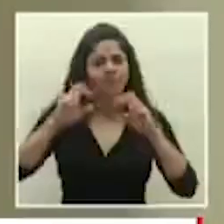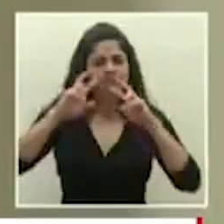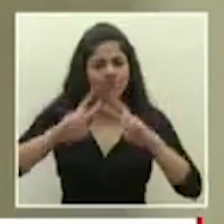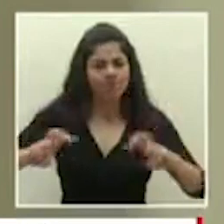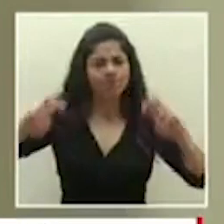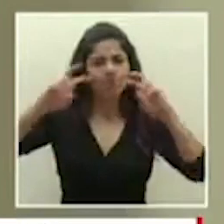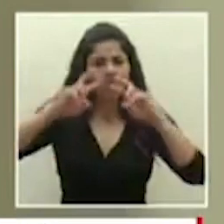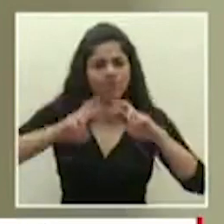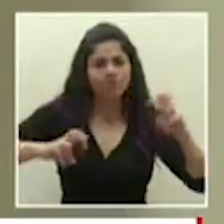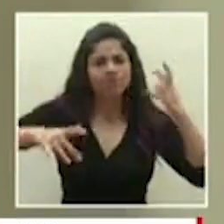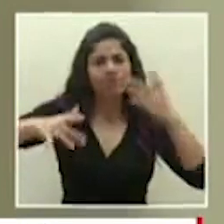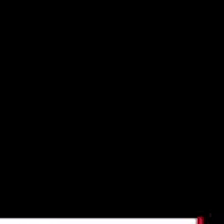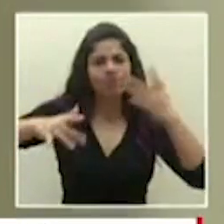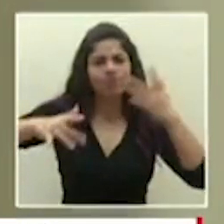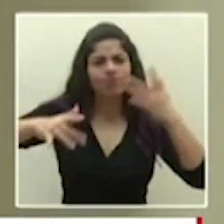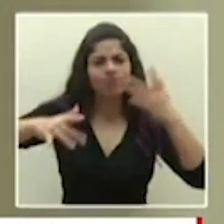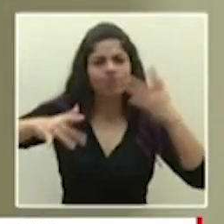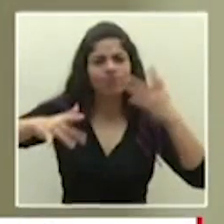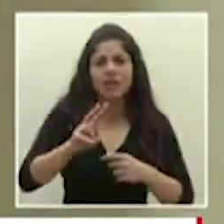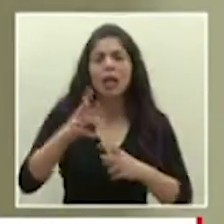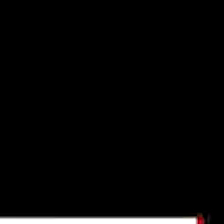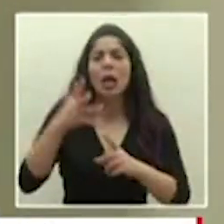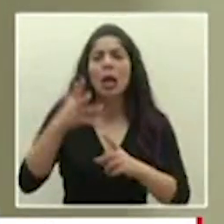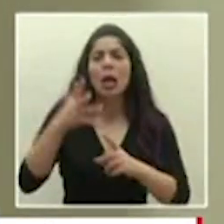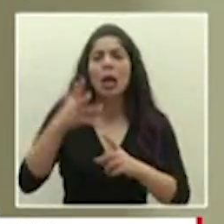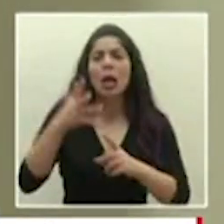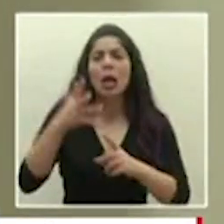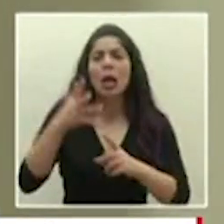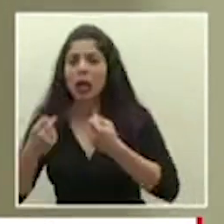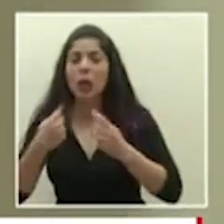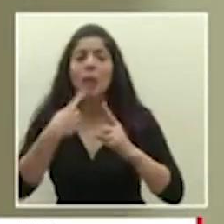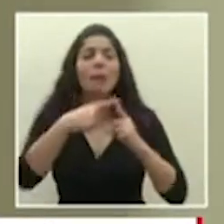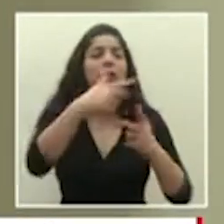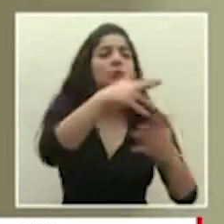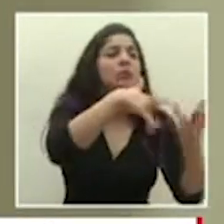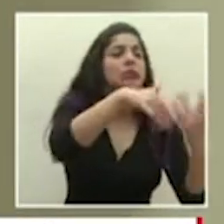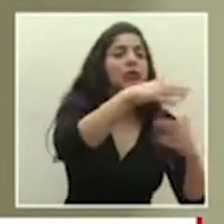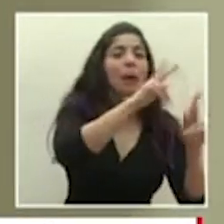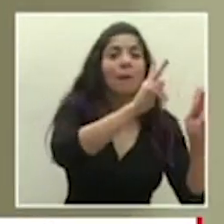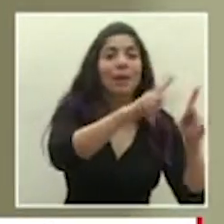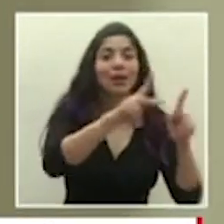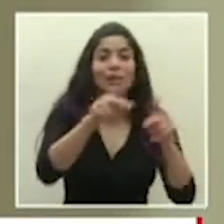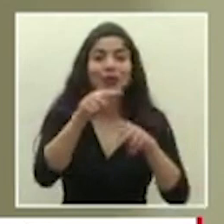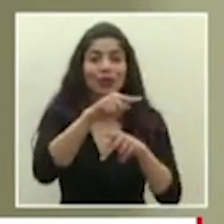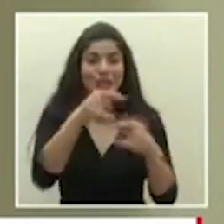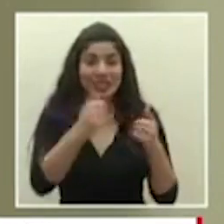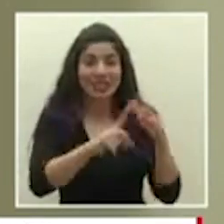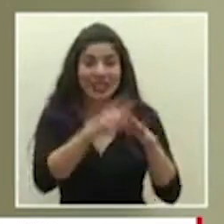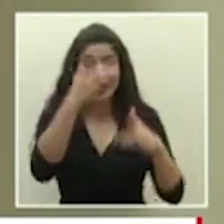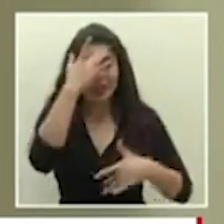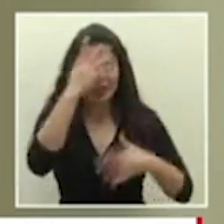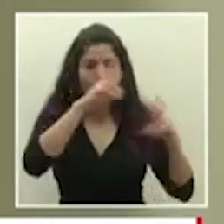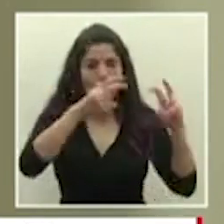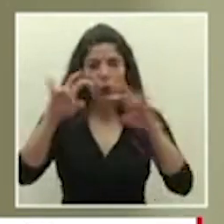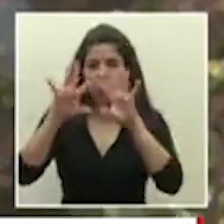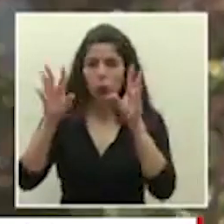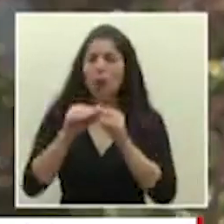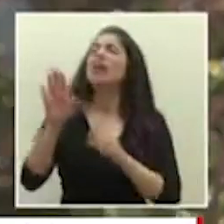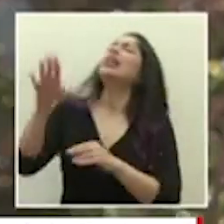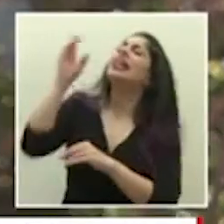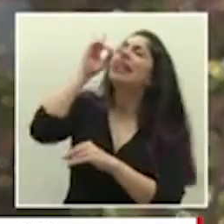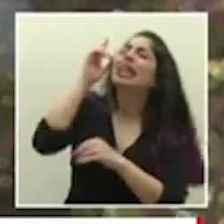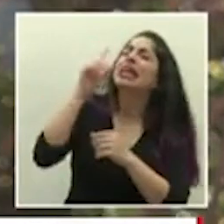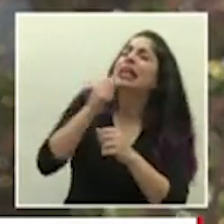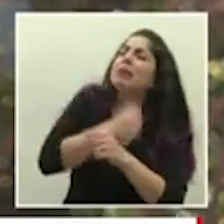el tratamiento del virus el impacto en los servicios de salud y las diferentes dinámicas que siguen las poblaciones donde se están dando esos casos bien don Daniel dos cosas